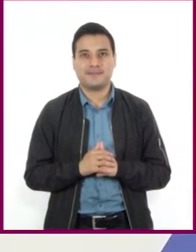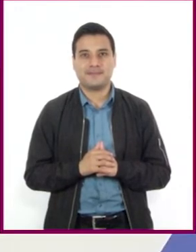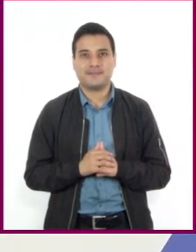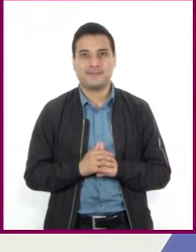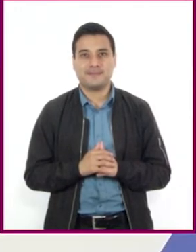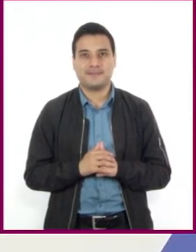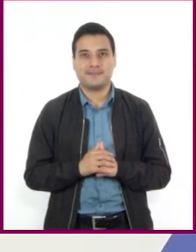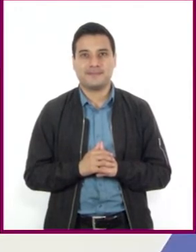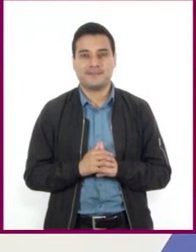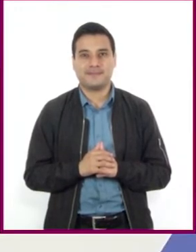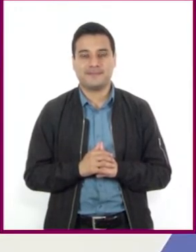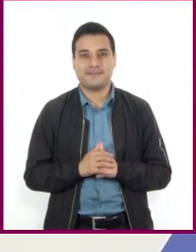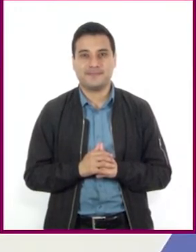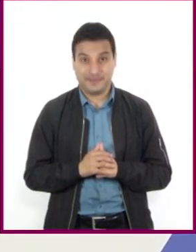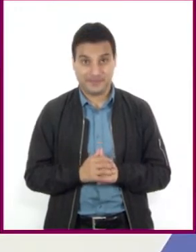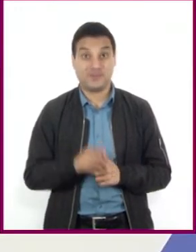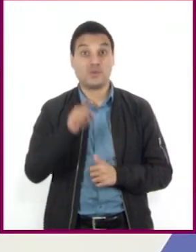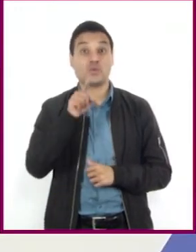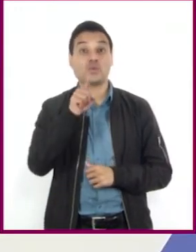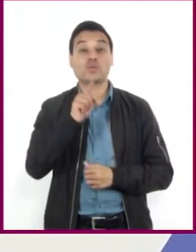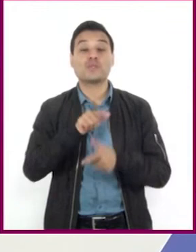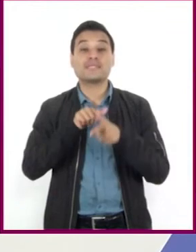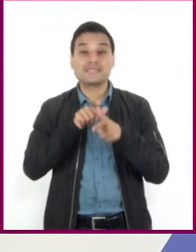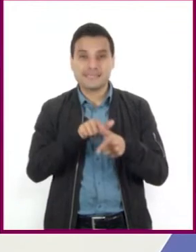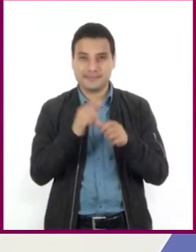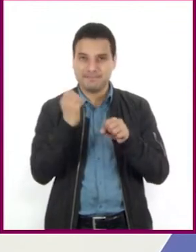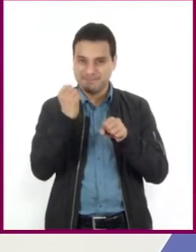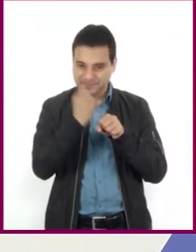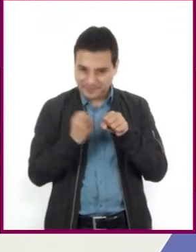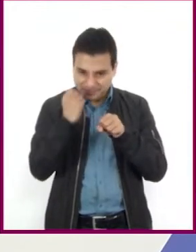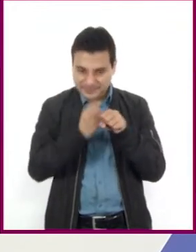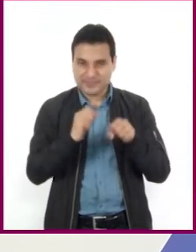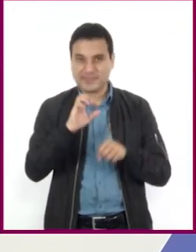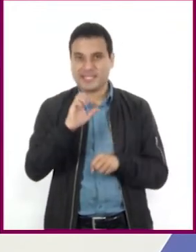para seguir practicando el cálculo de escala.